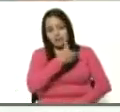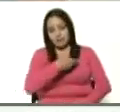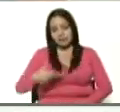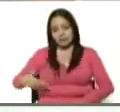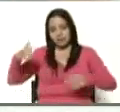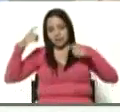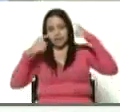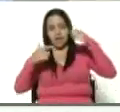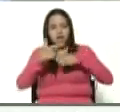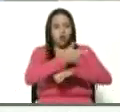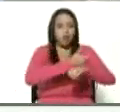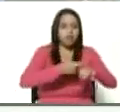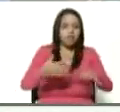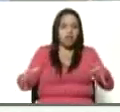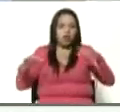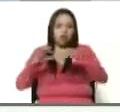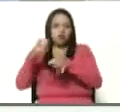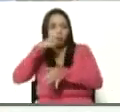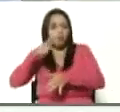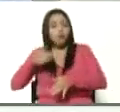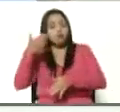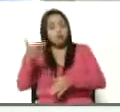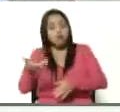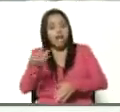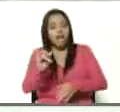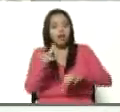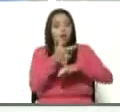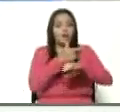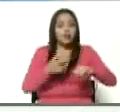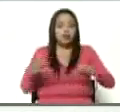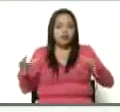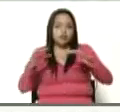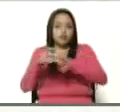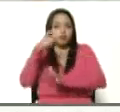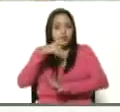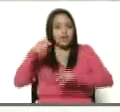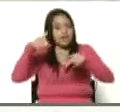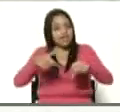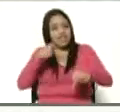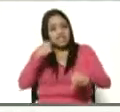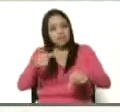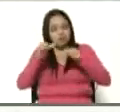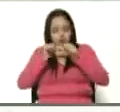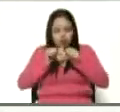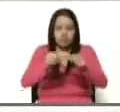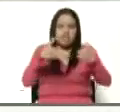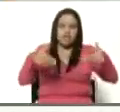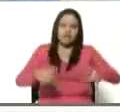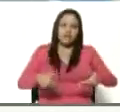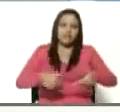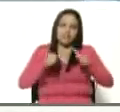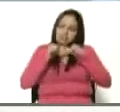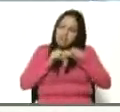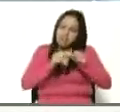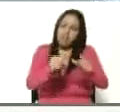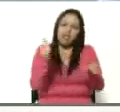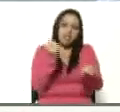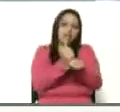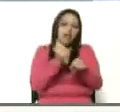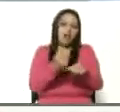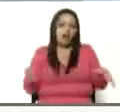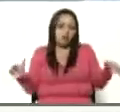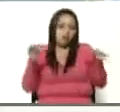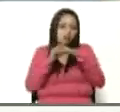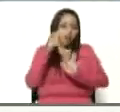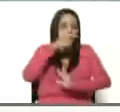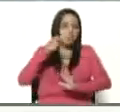gobernando con el pueblo, usted está gobernando con el pueblo. Desde aquí le decimos, presidente, siga con la lucha, siga trabajando con el pueblo,